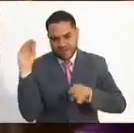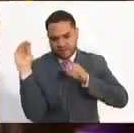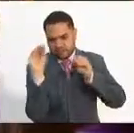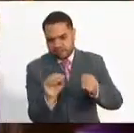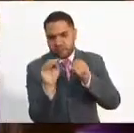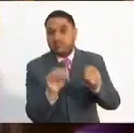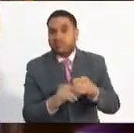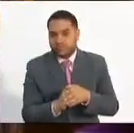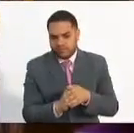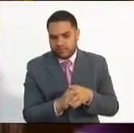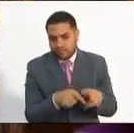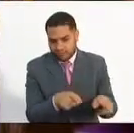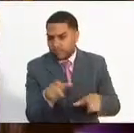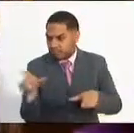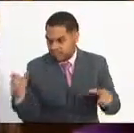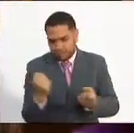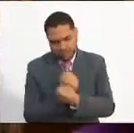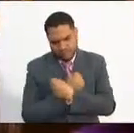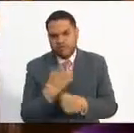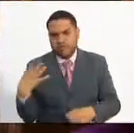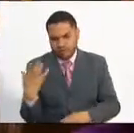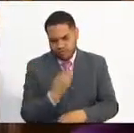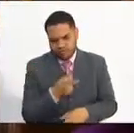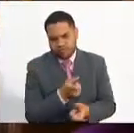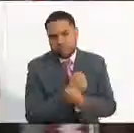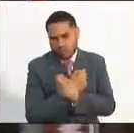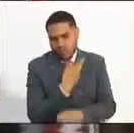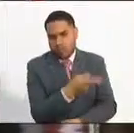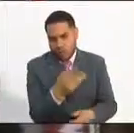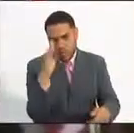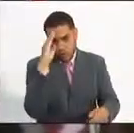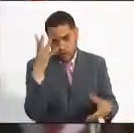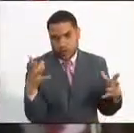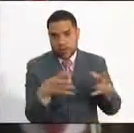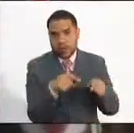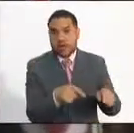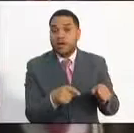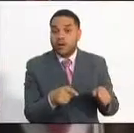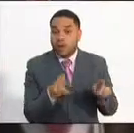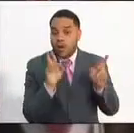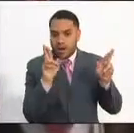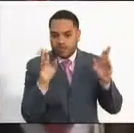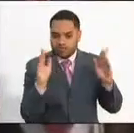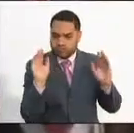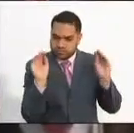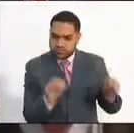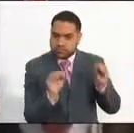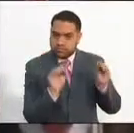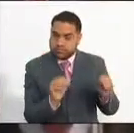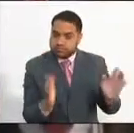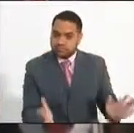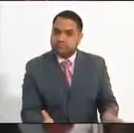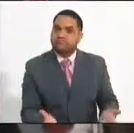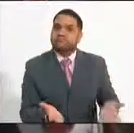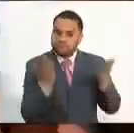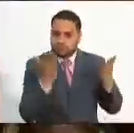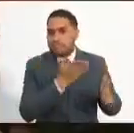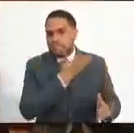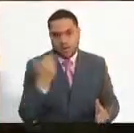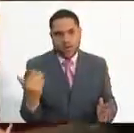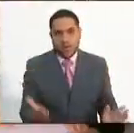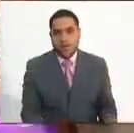institución muy querida por la ciudadanía, por todos nosotros y esperamos contribuir a que ese nivel de formación mejore y